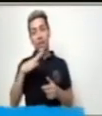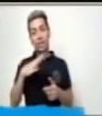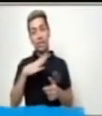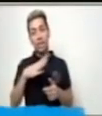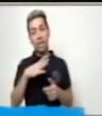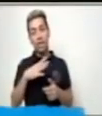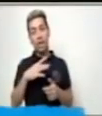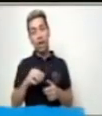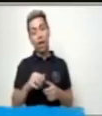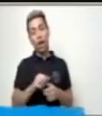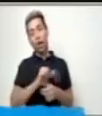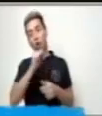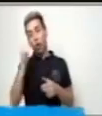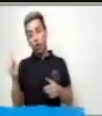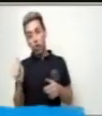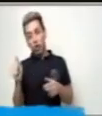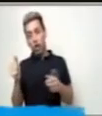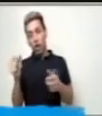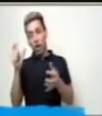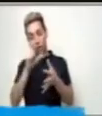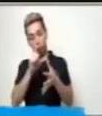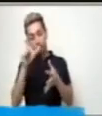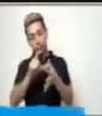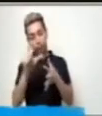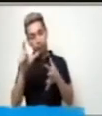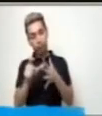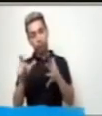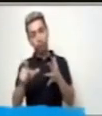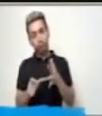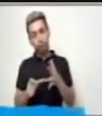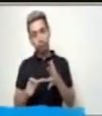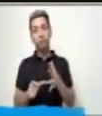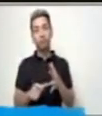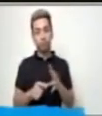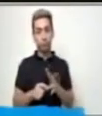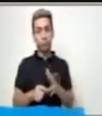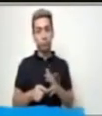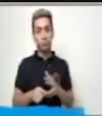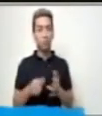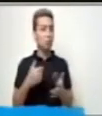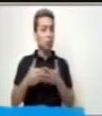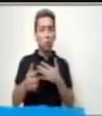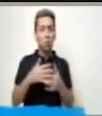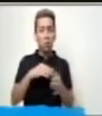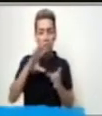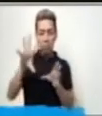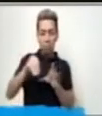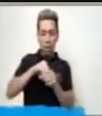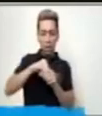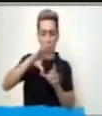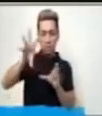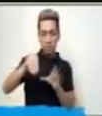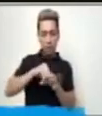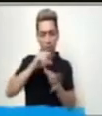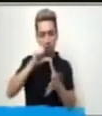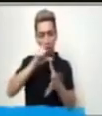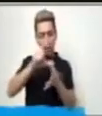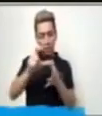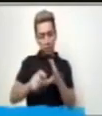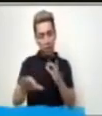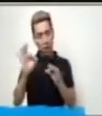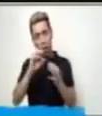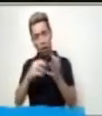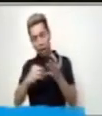con un inicio completamente diferente. No importa lo que agregues o lo que quites en una